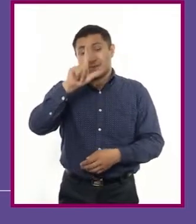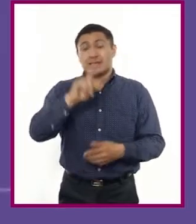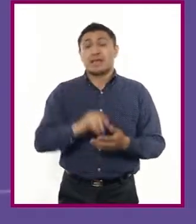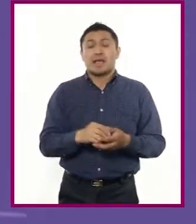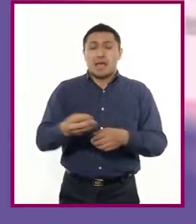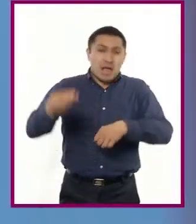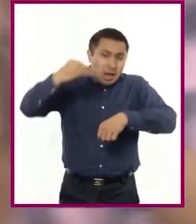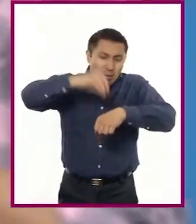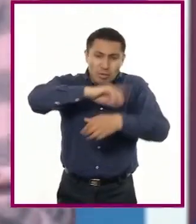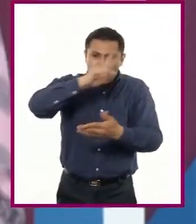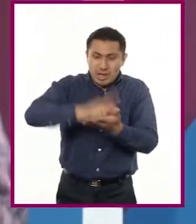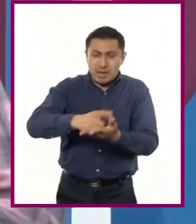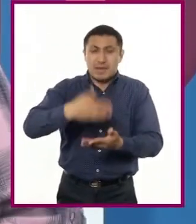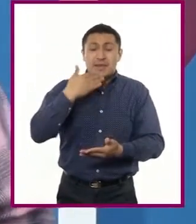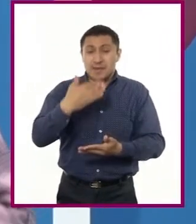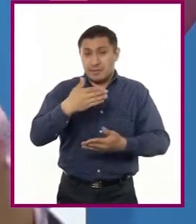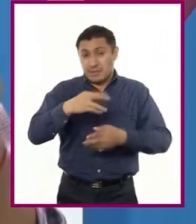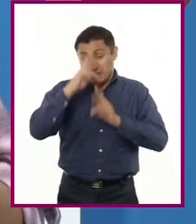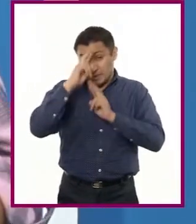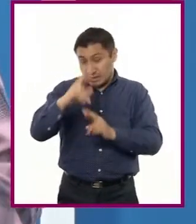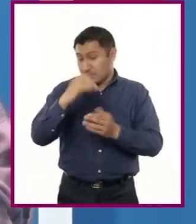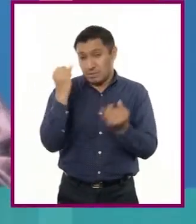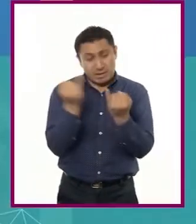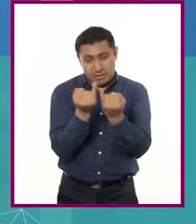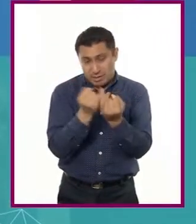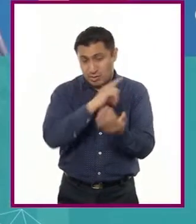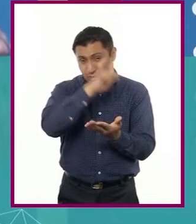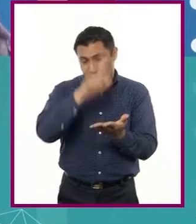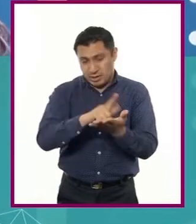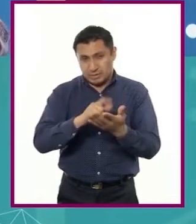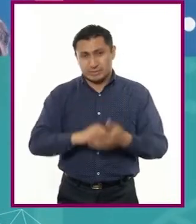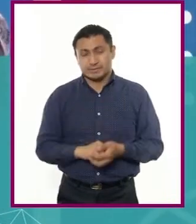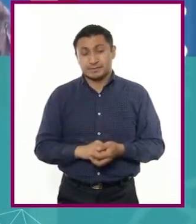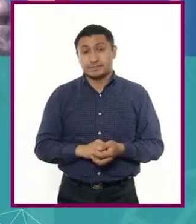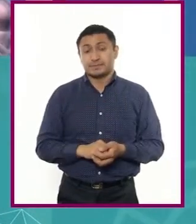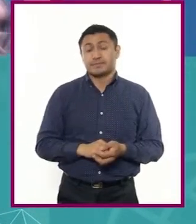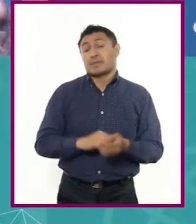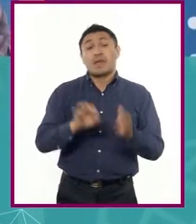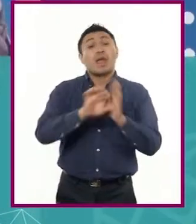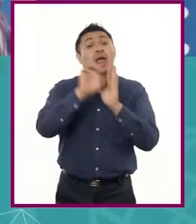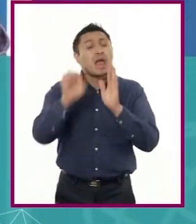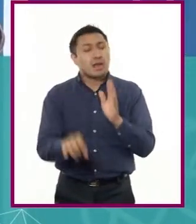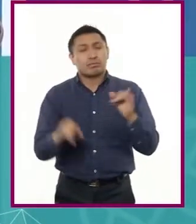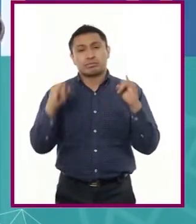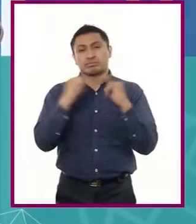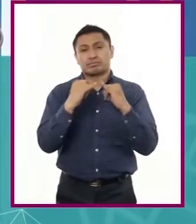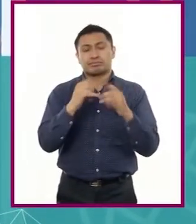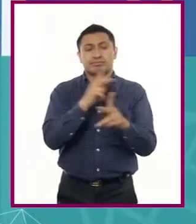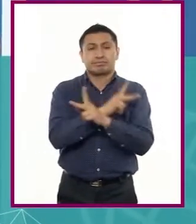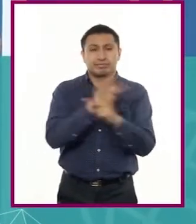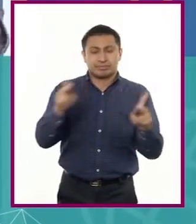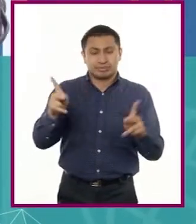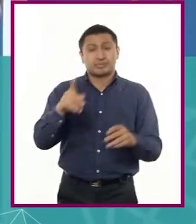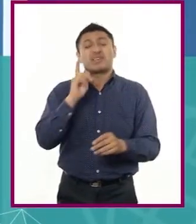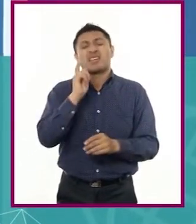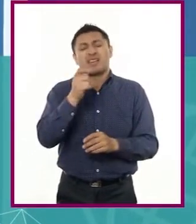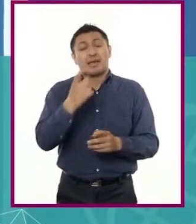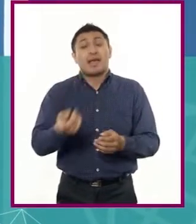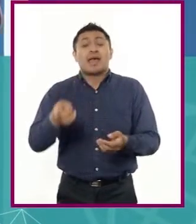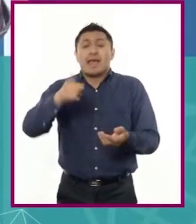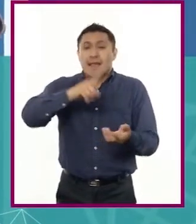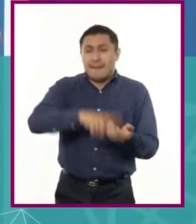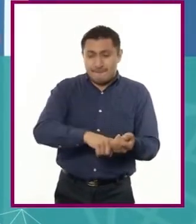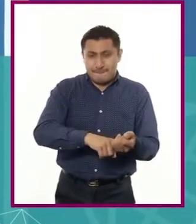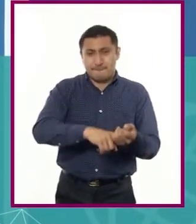B. Maestro, por ejemplo, las instituciones públicas son las que pertenecen a los